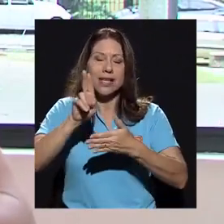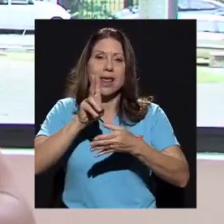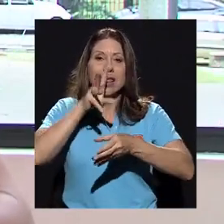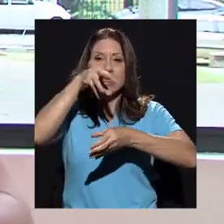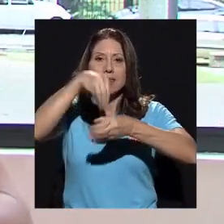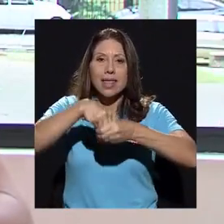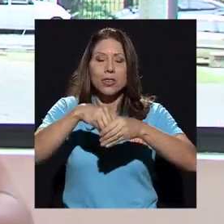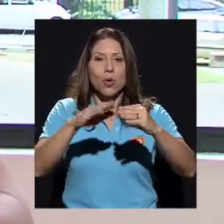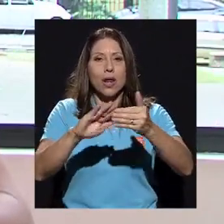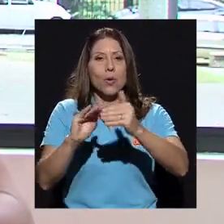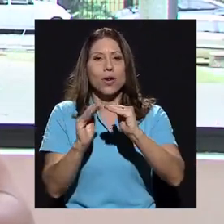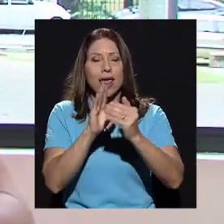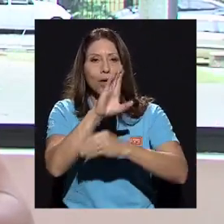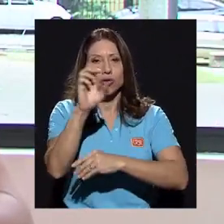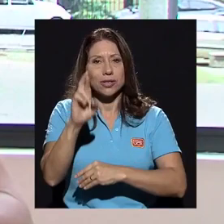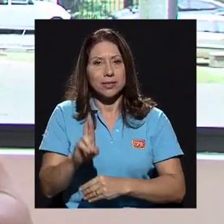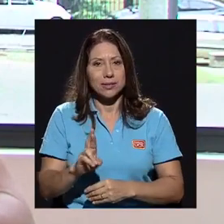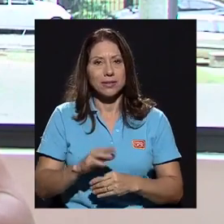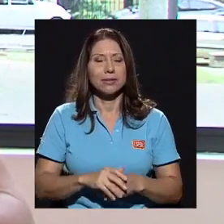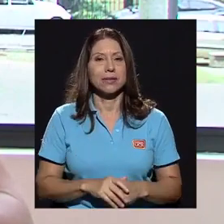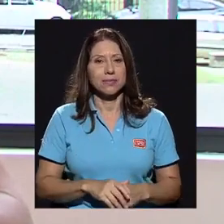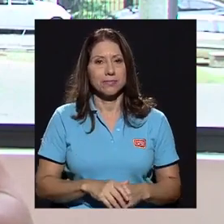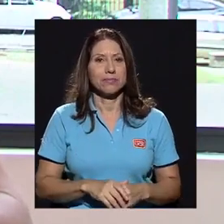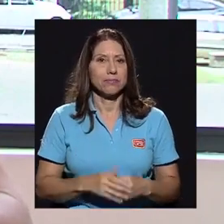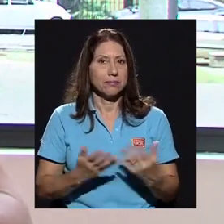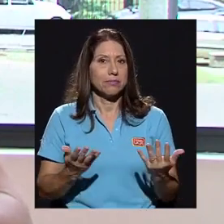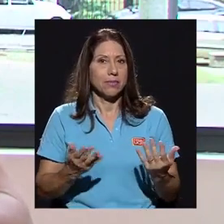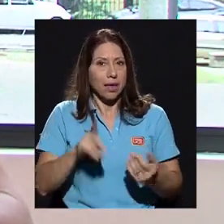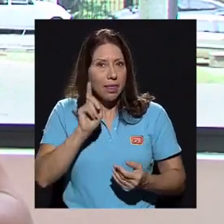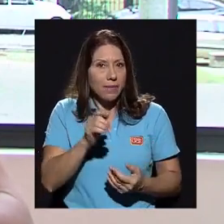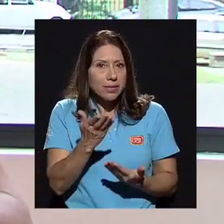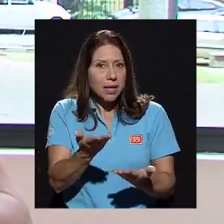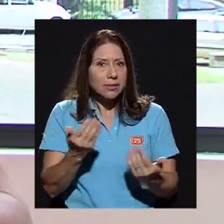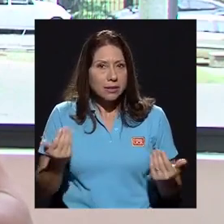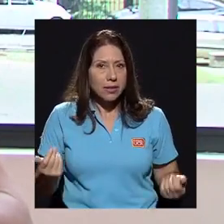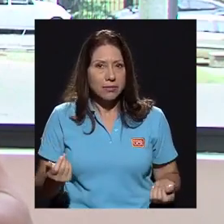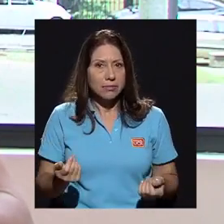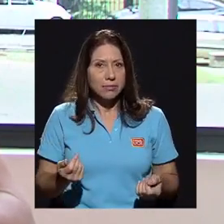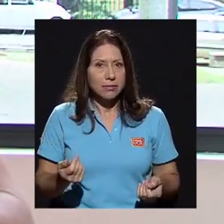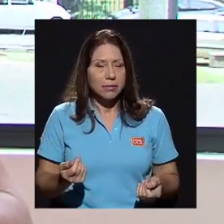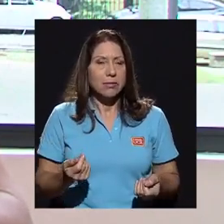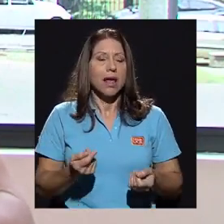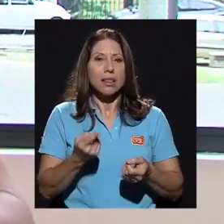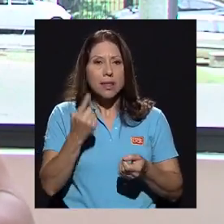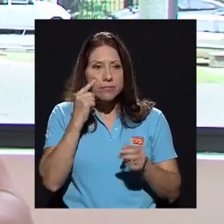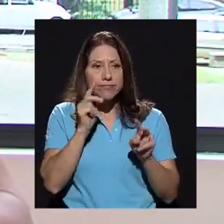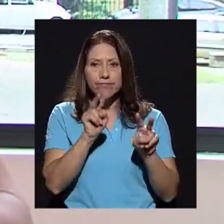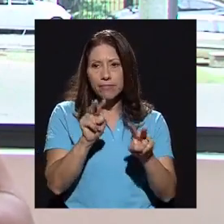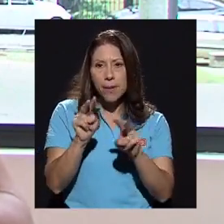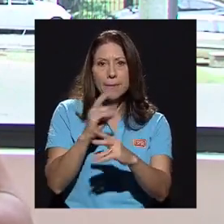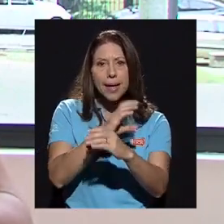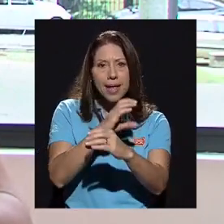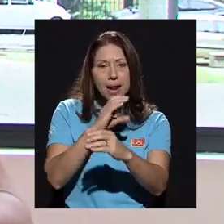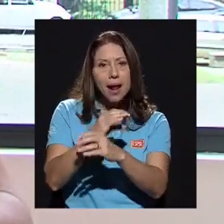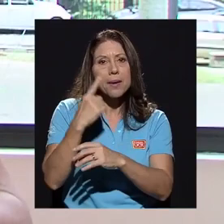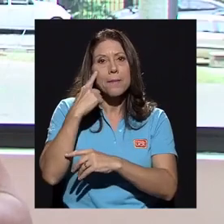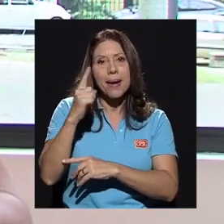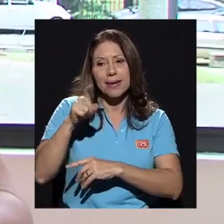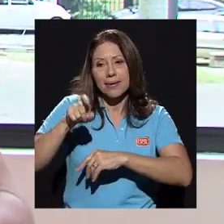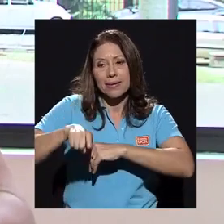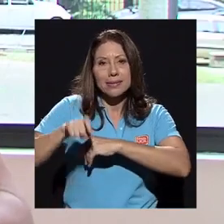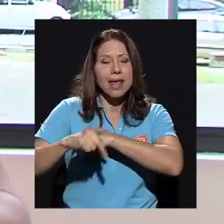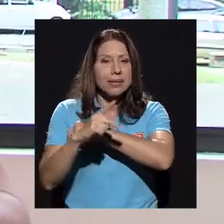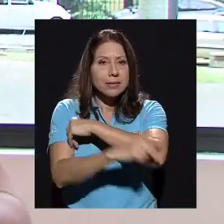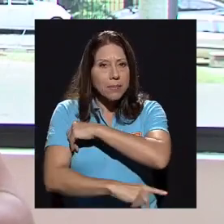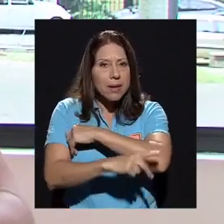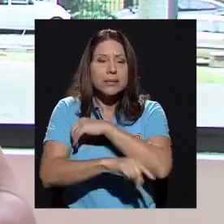dentro de la comunidad costarricense, que tiene que ser ese, el de velar porque las necesidades de un